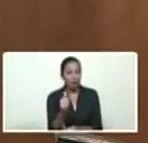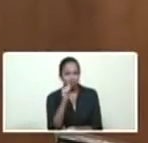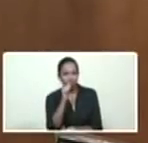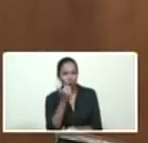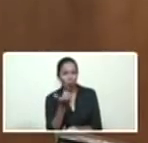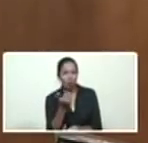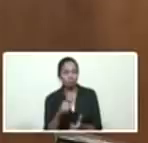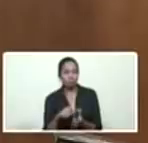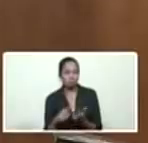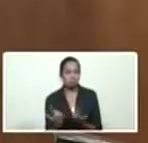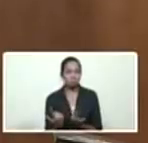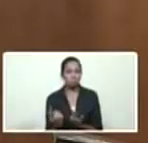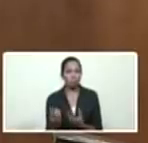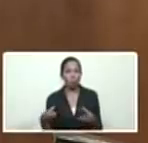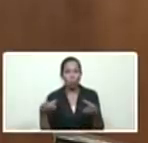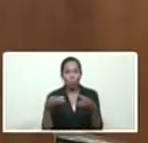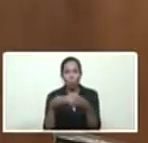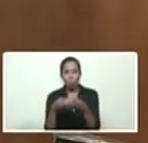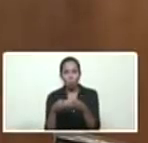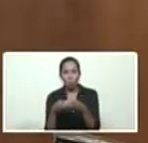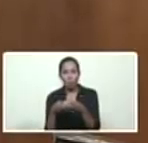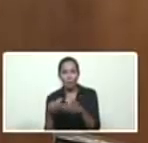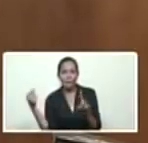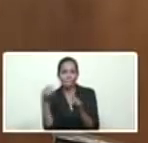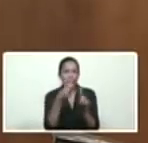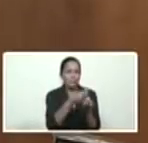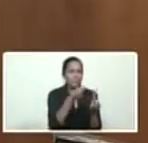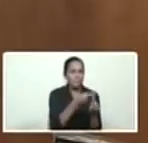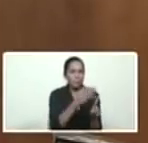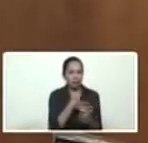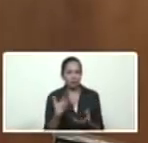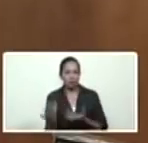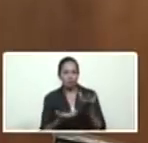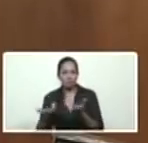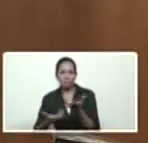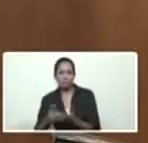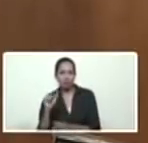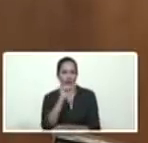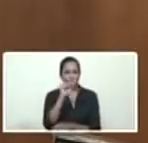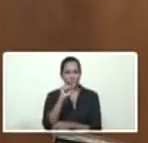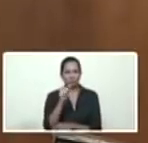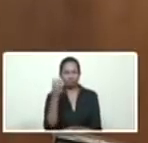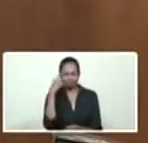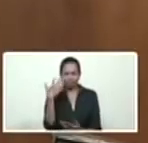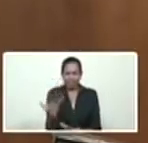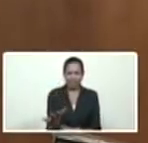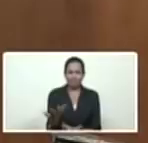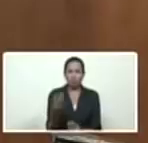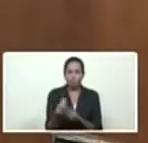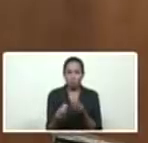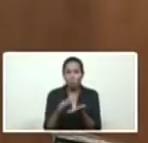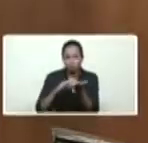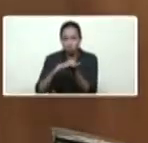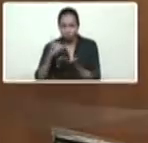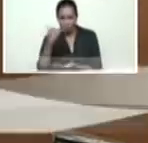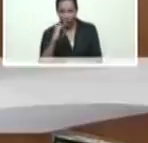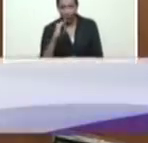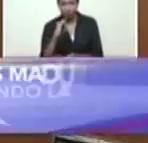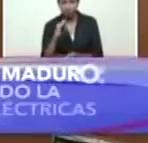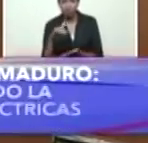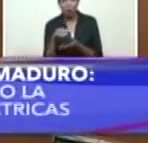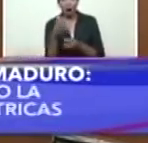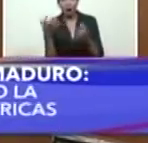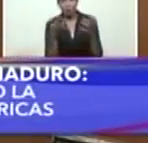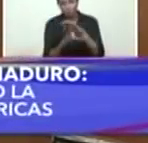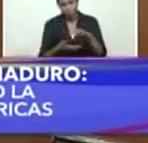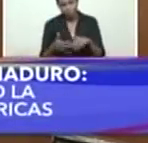Bueno, entonces, un grupito lo ataca y trata de quemarlo. ¿Qué es eso? Una solución a los problemas